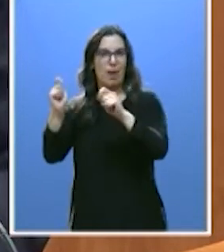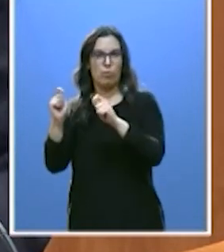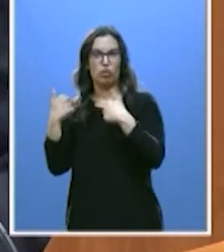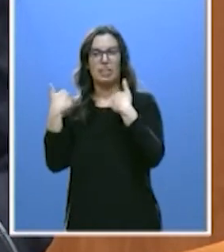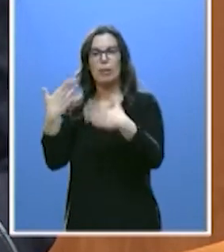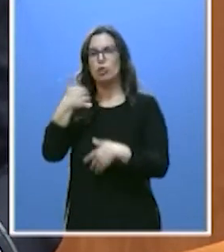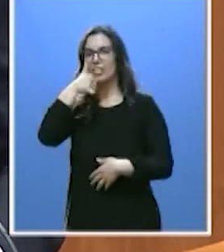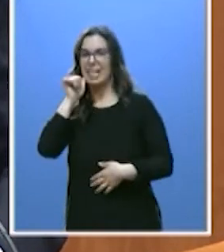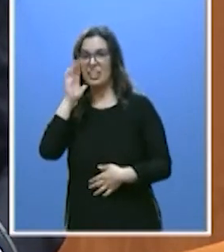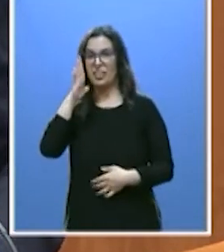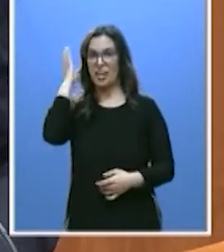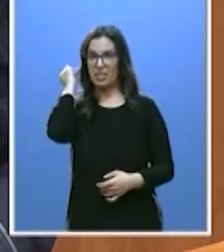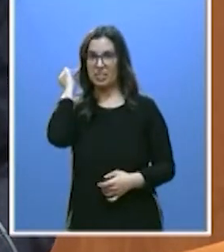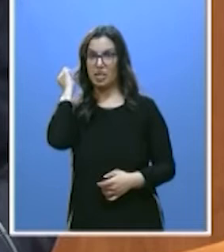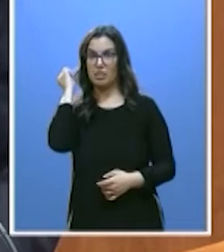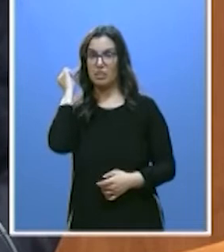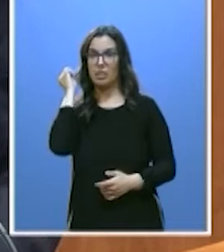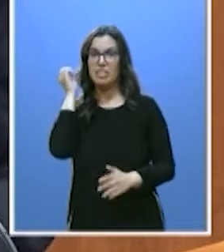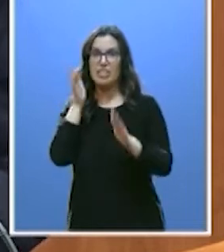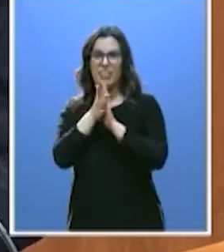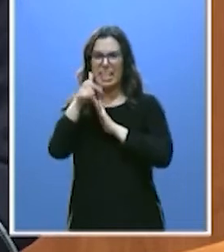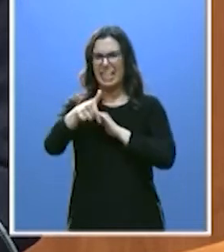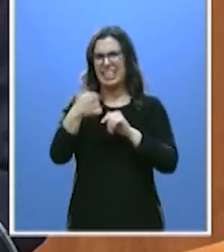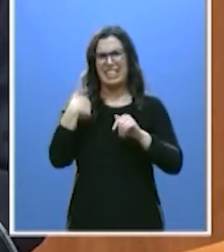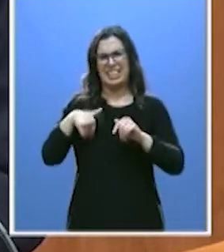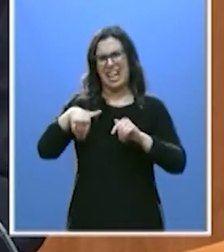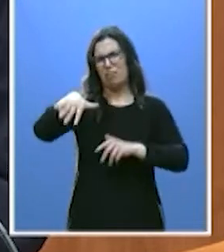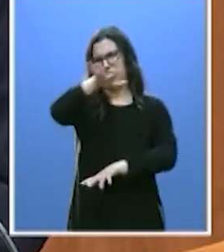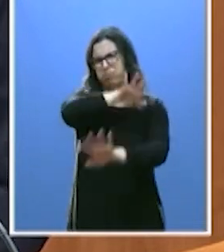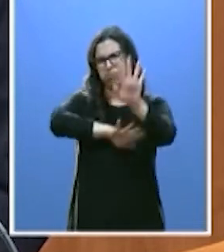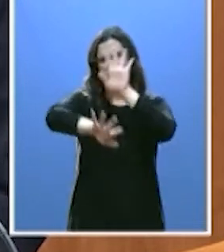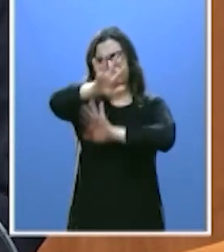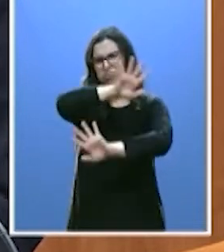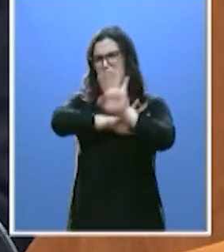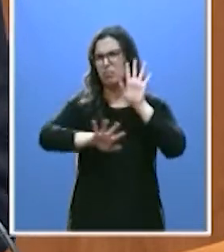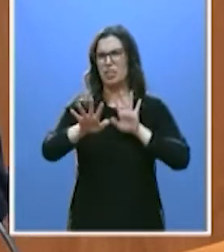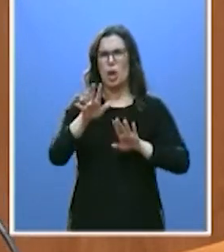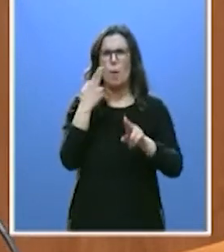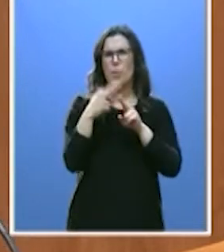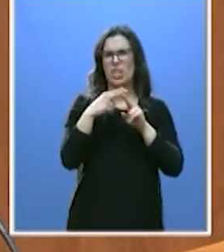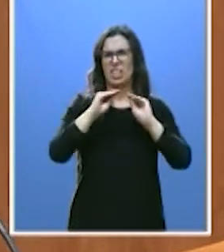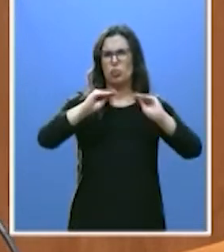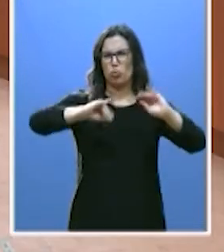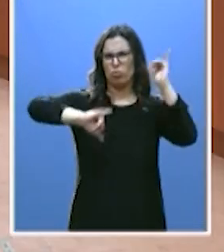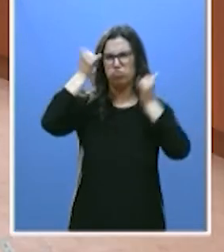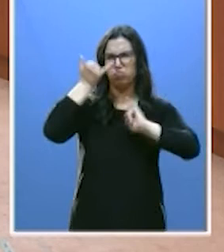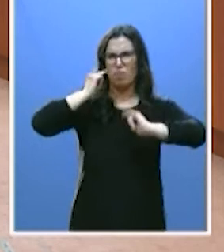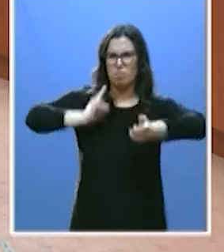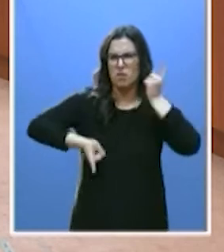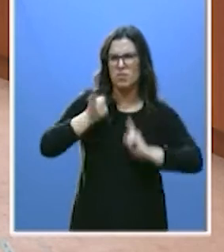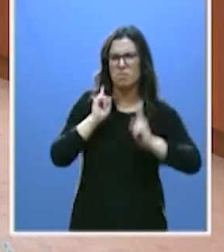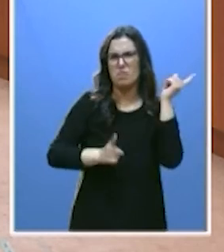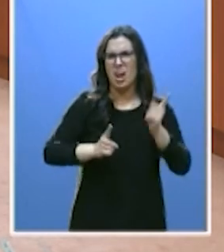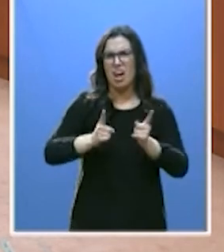esta comunidad se vería envuelta en el marasmo, en el marasmo de las políticas populistas, totalitarias e